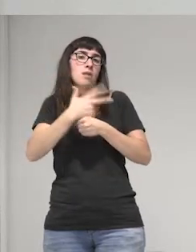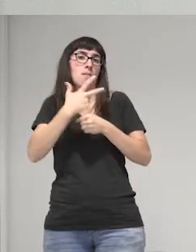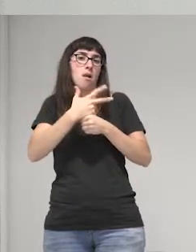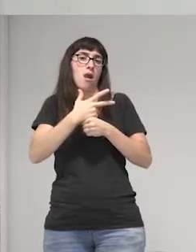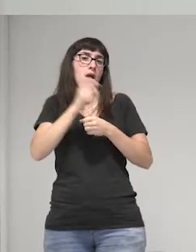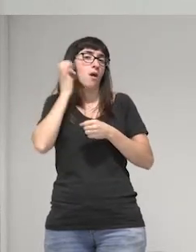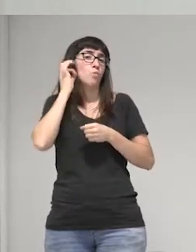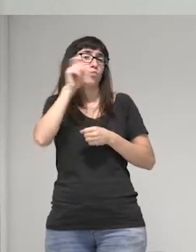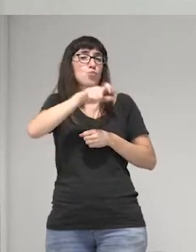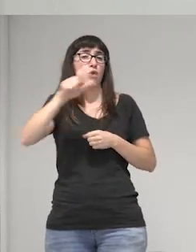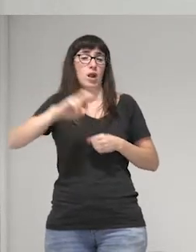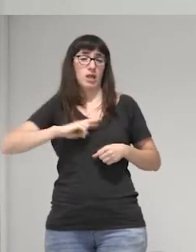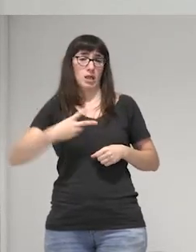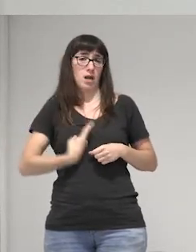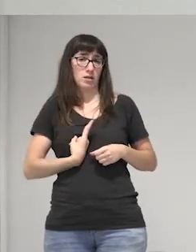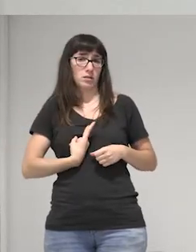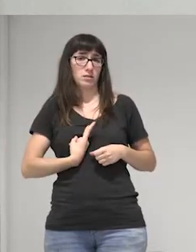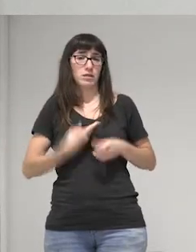no tenemos hijos